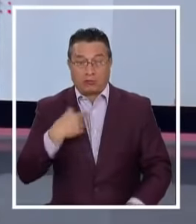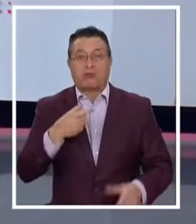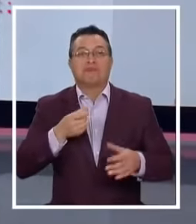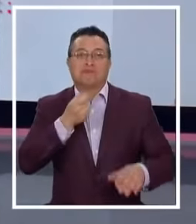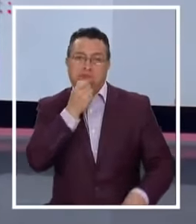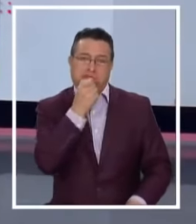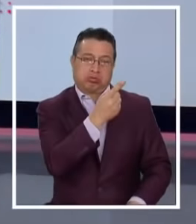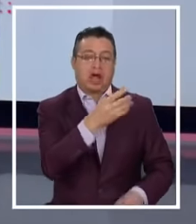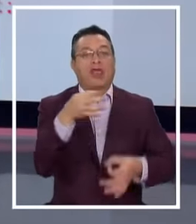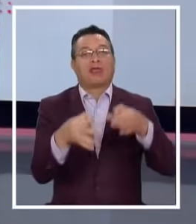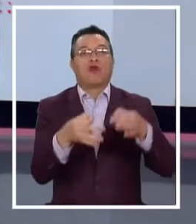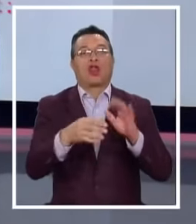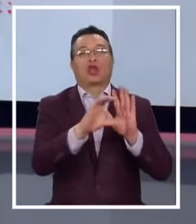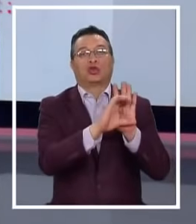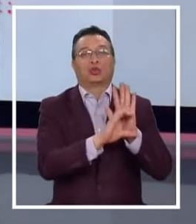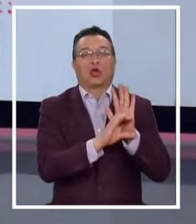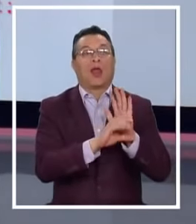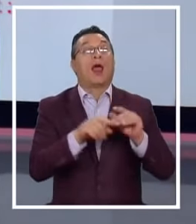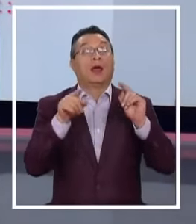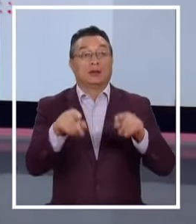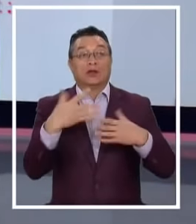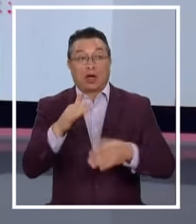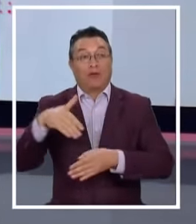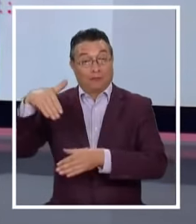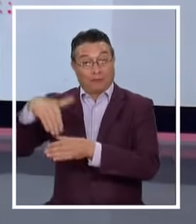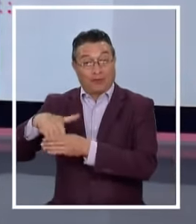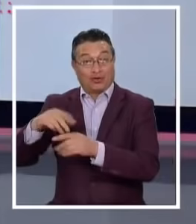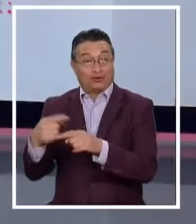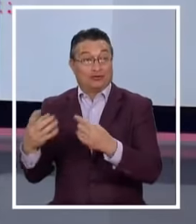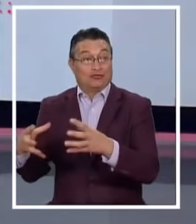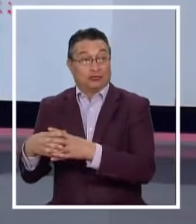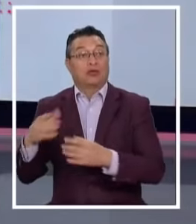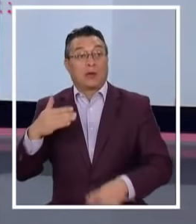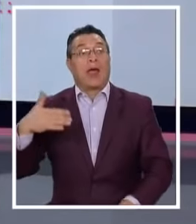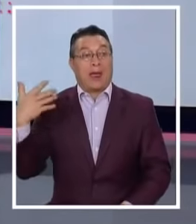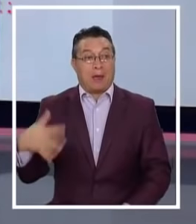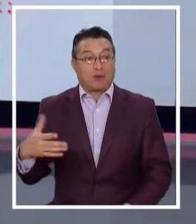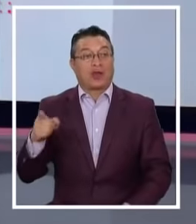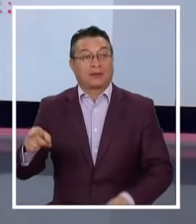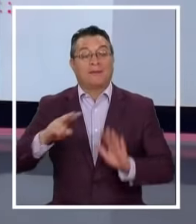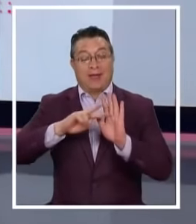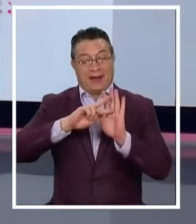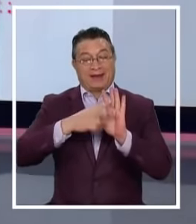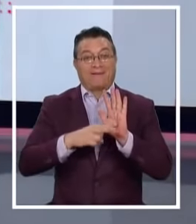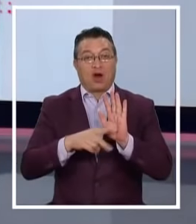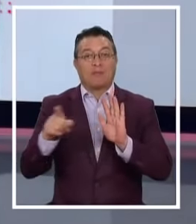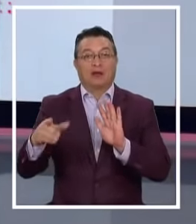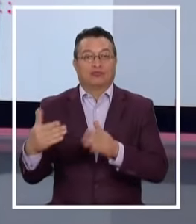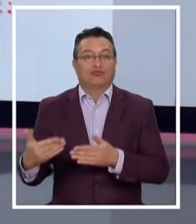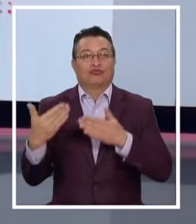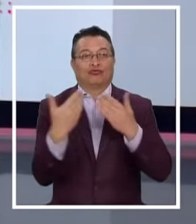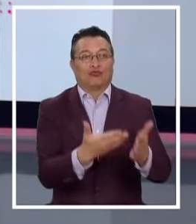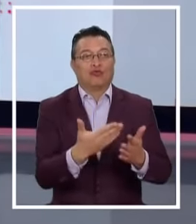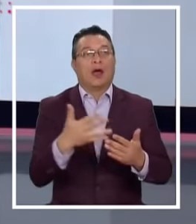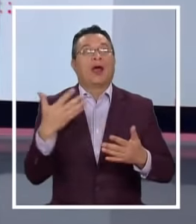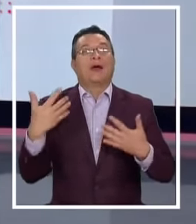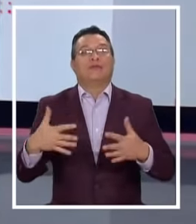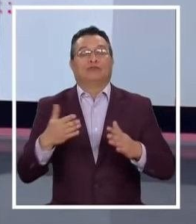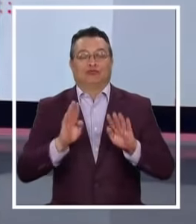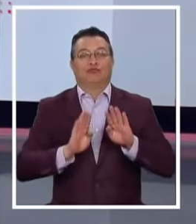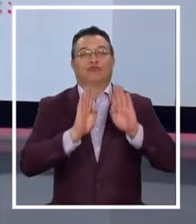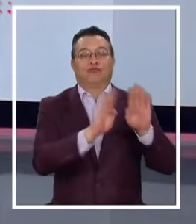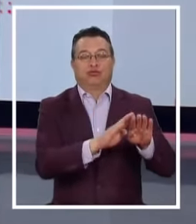Claro, lo reiteró de hecho durante la jornada Y los votos de sus sectores así fueron fundamentales Y la reforma obtuvo un importante respaldo